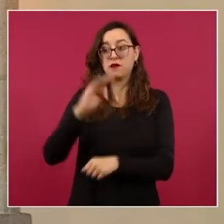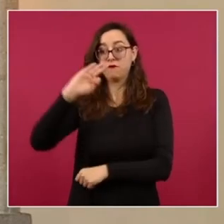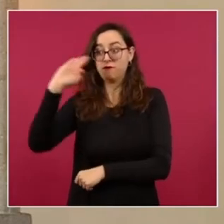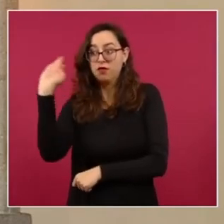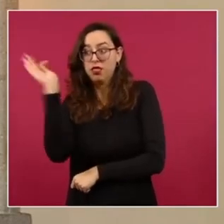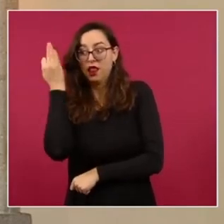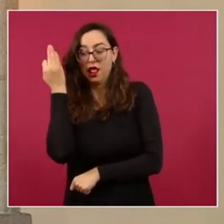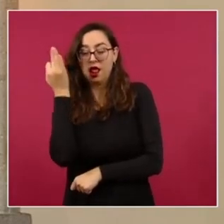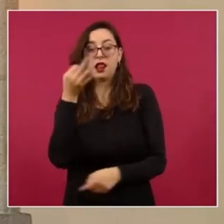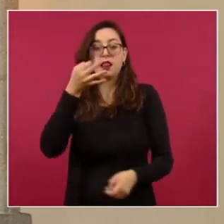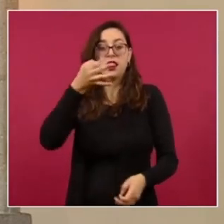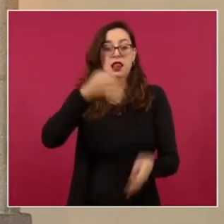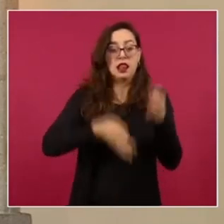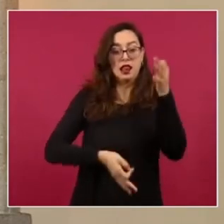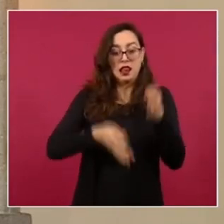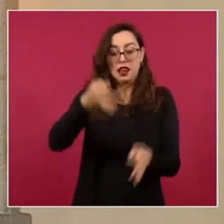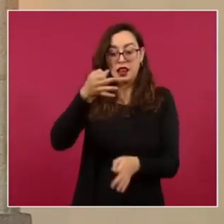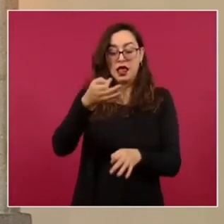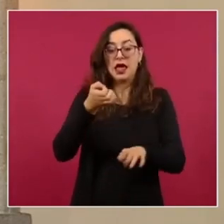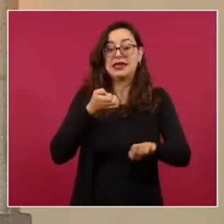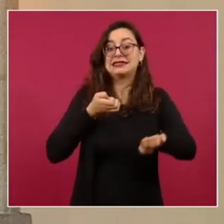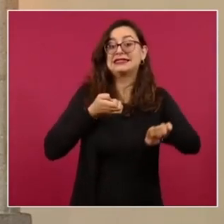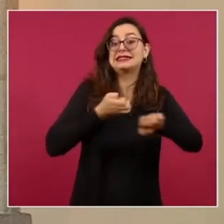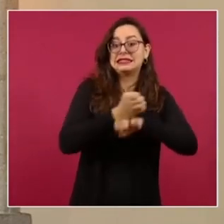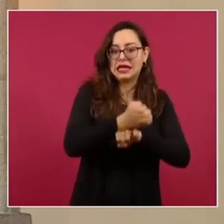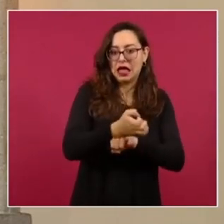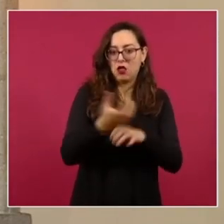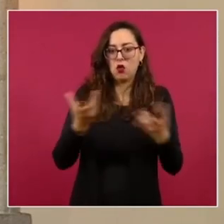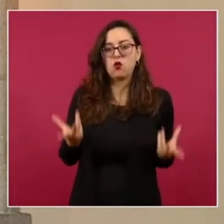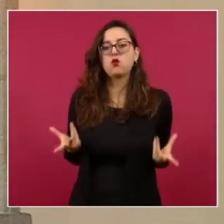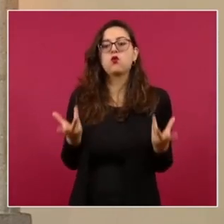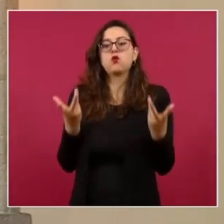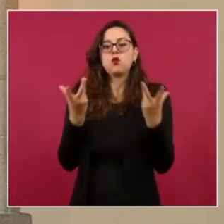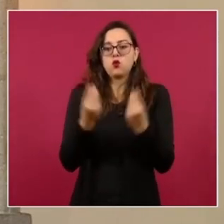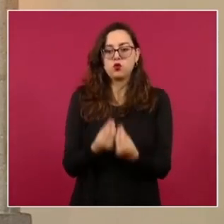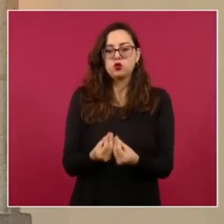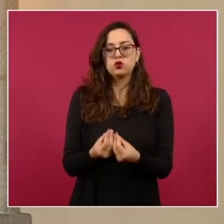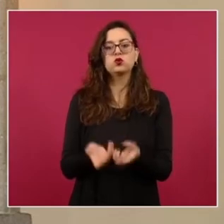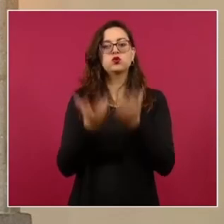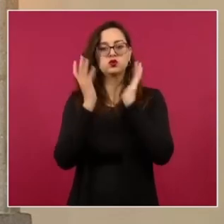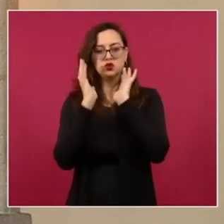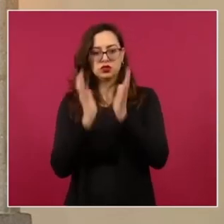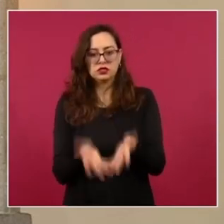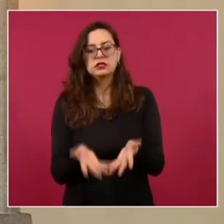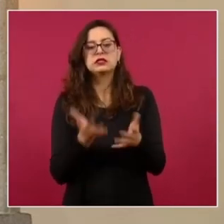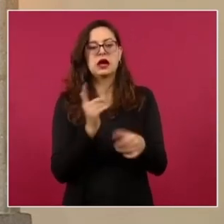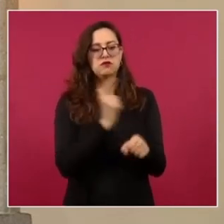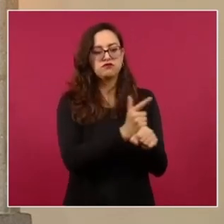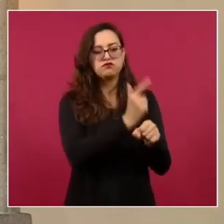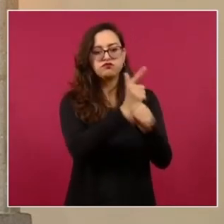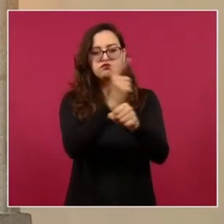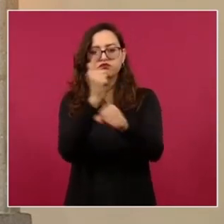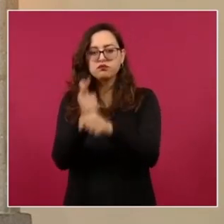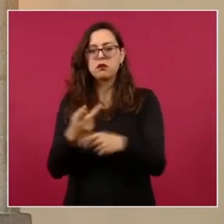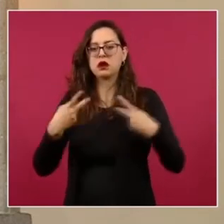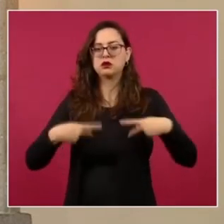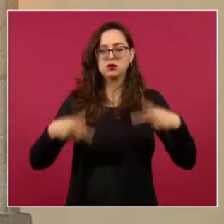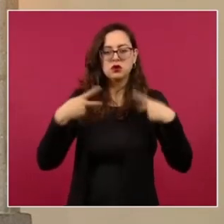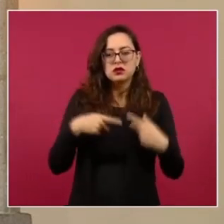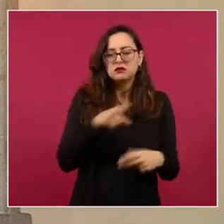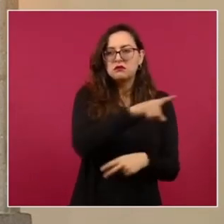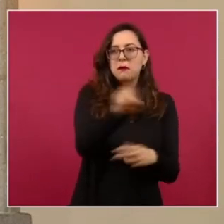y la Fiscalía General de Justicia de Sonora, a la ejecución de órdenes de aprehensión por homicidio, feminicidio,